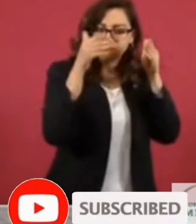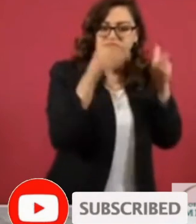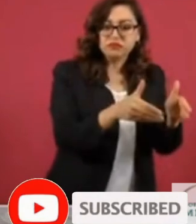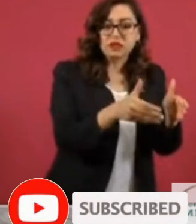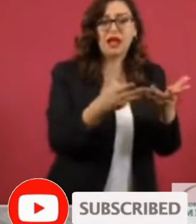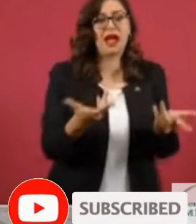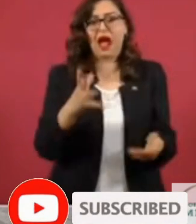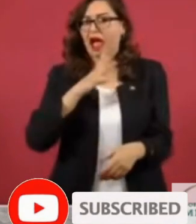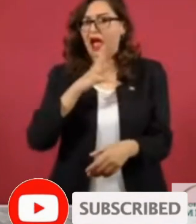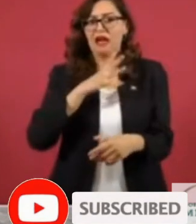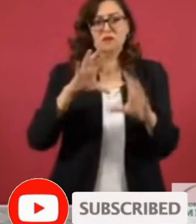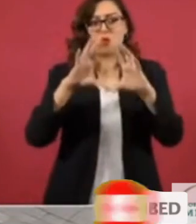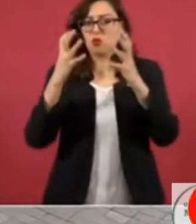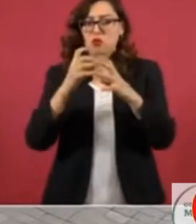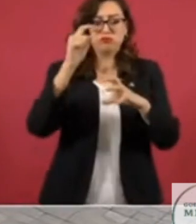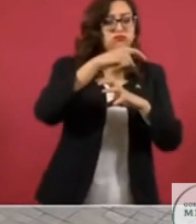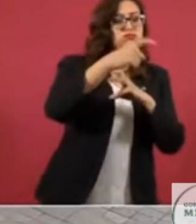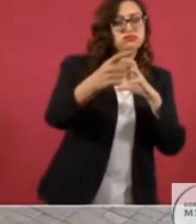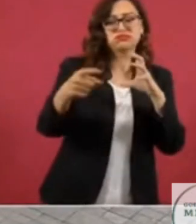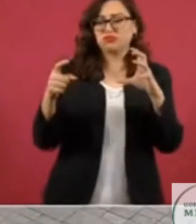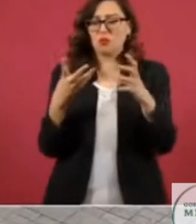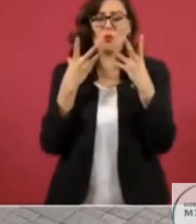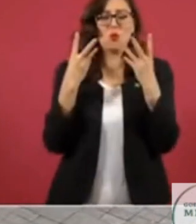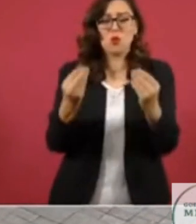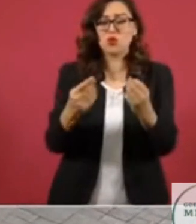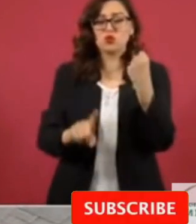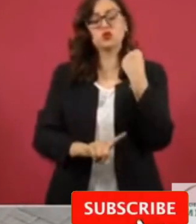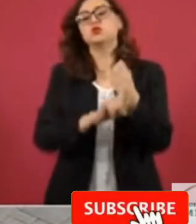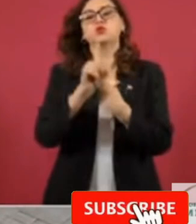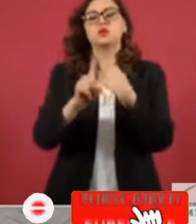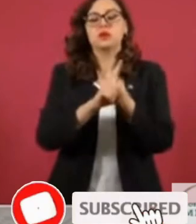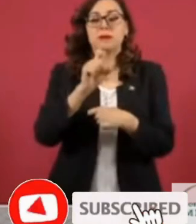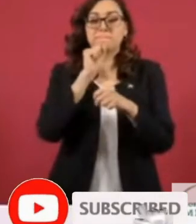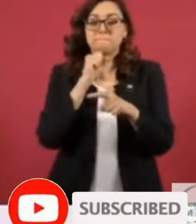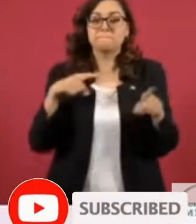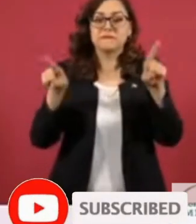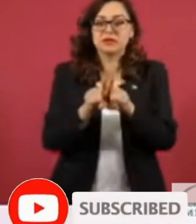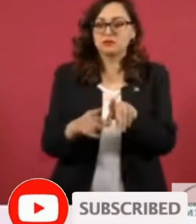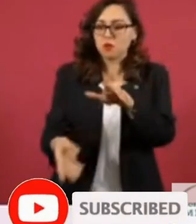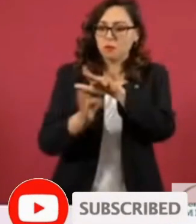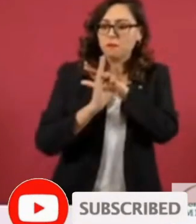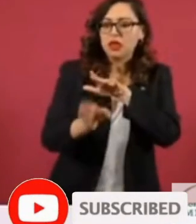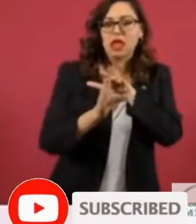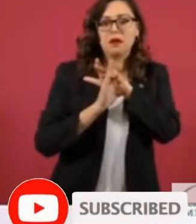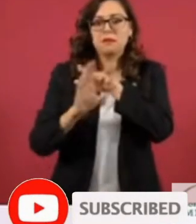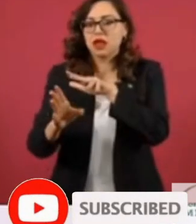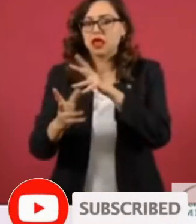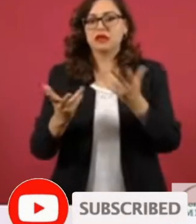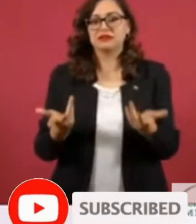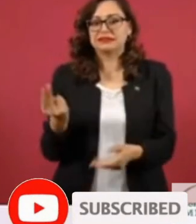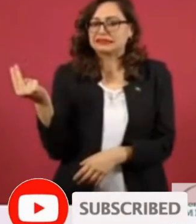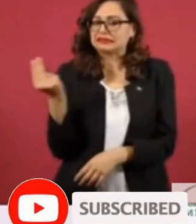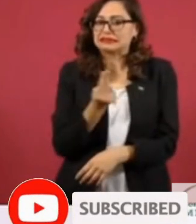todos los continentes y hacer frente al fenómeno migratorio de una forma